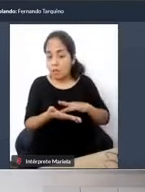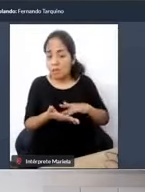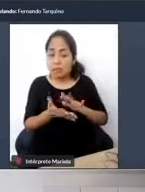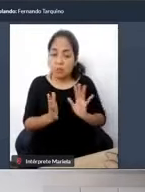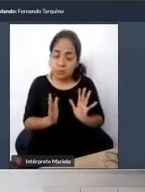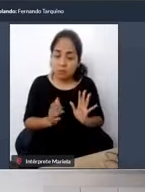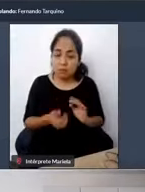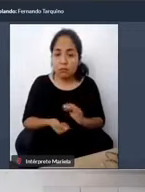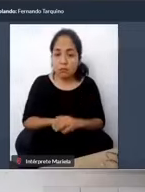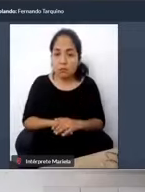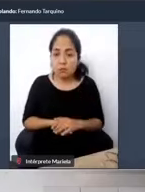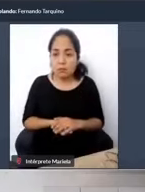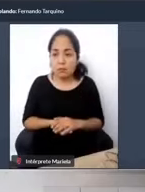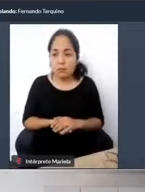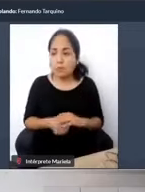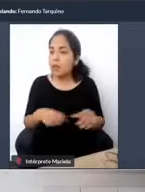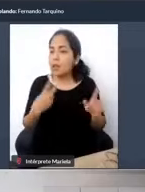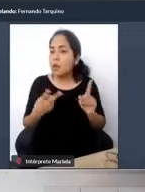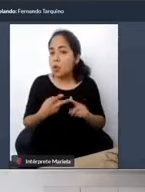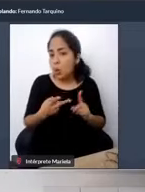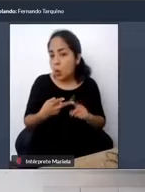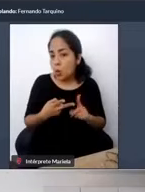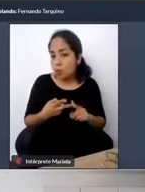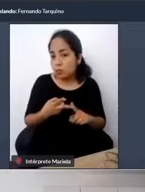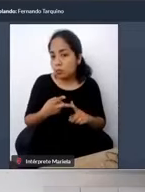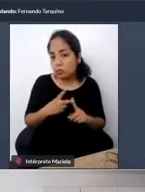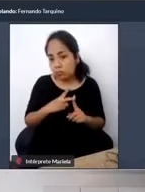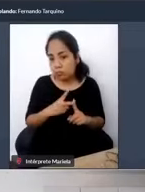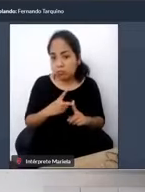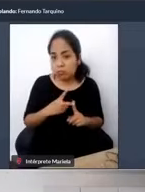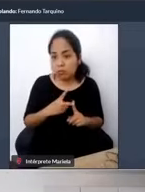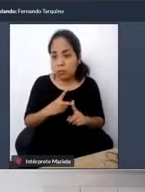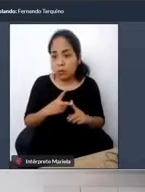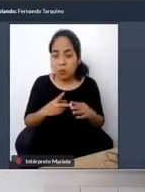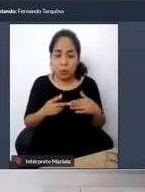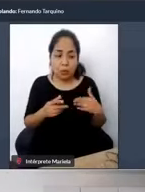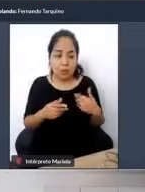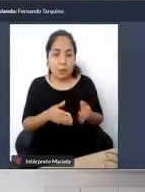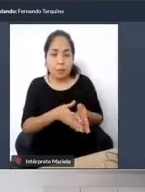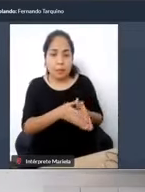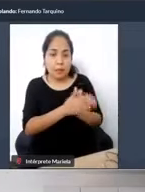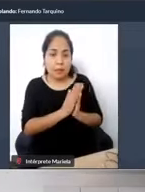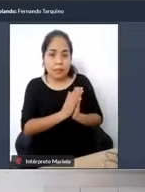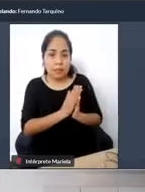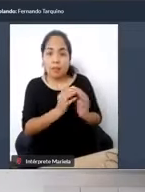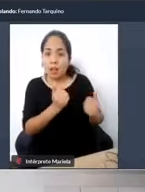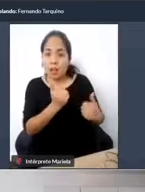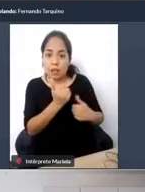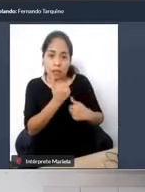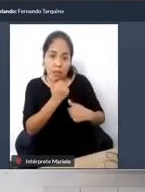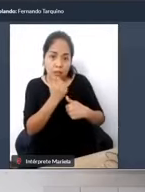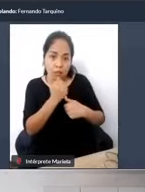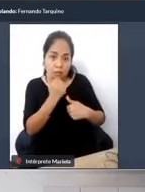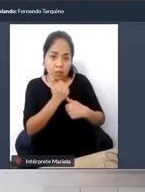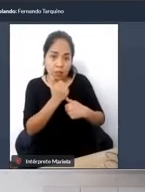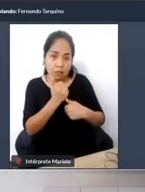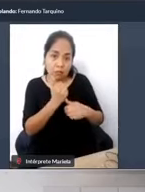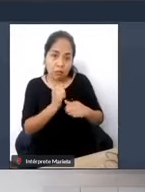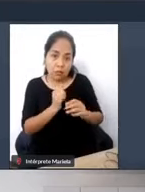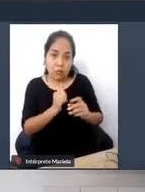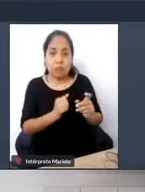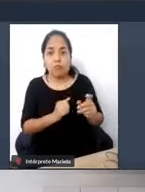en el punto dos será acompañado para una estación de transporte público mediante un asistente digamos no humano